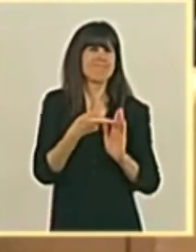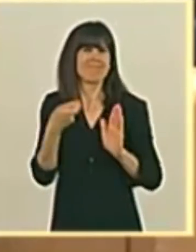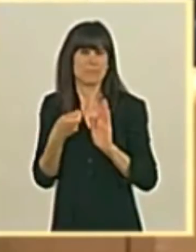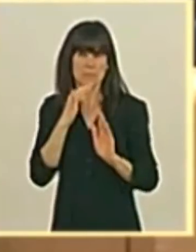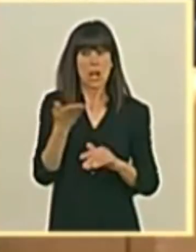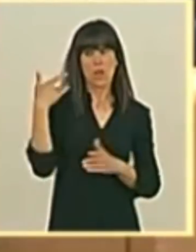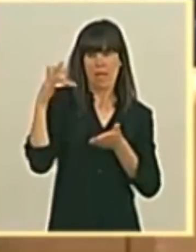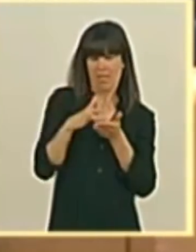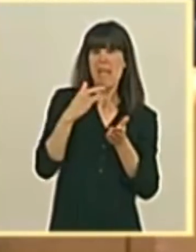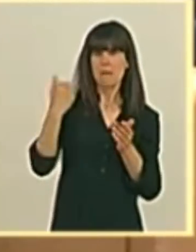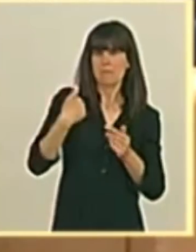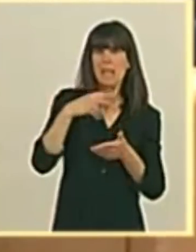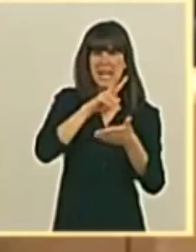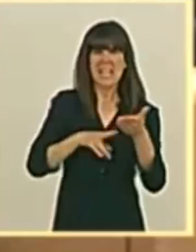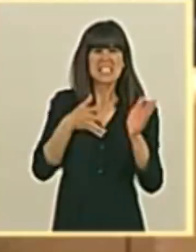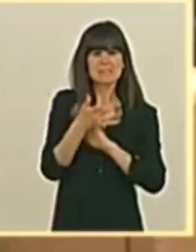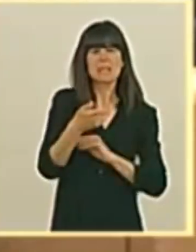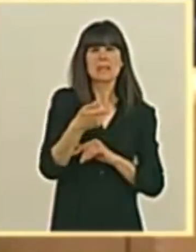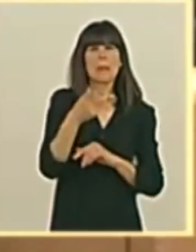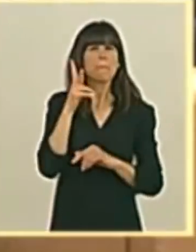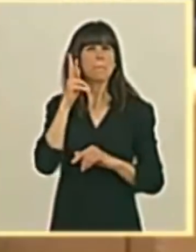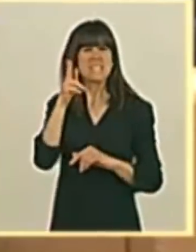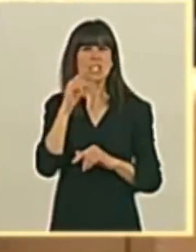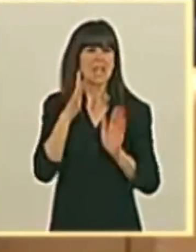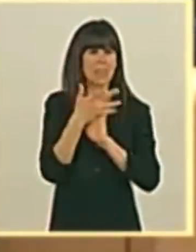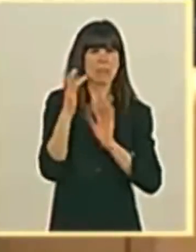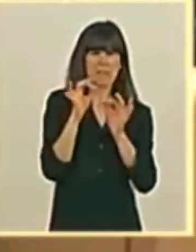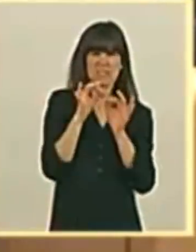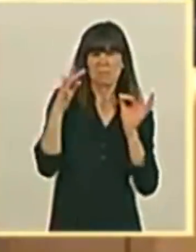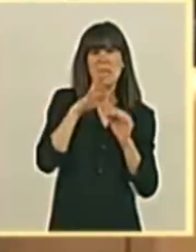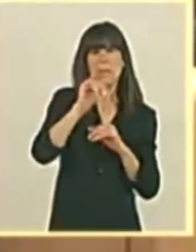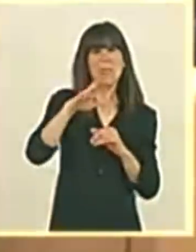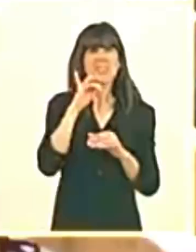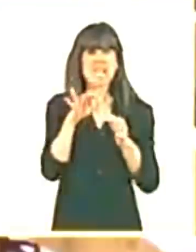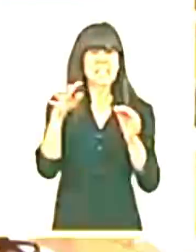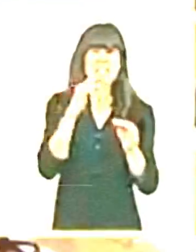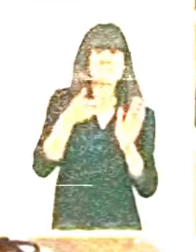dispuestos a desindexar las pensiones conforme al IPC. Responda si es verdad o no.